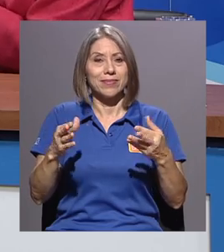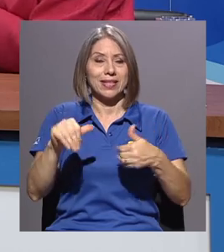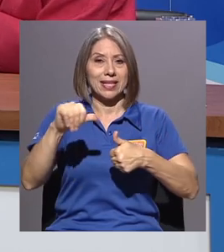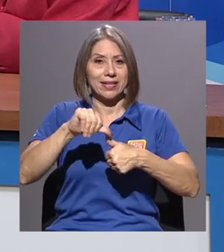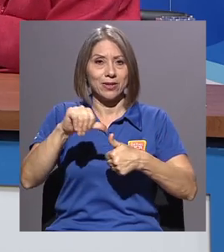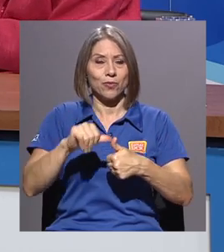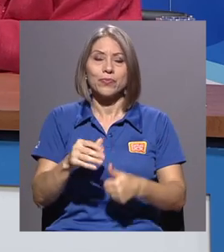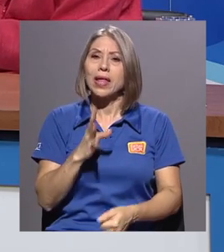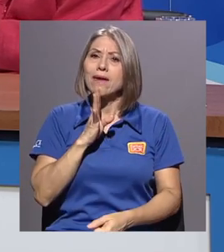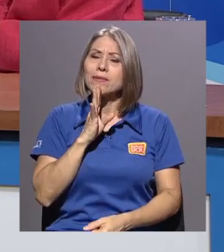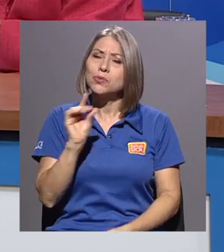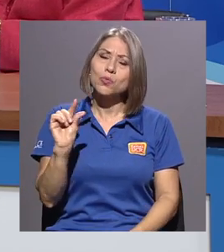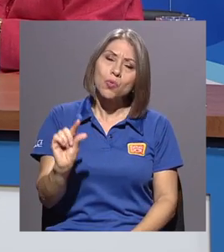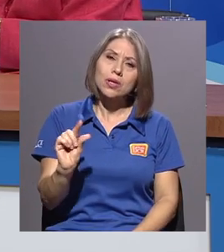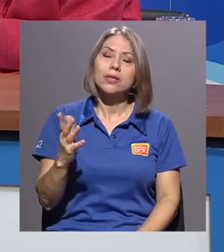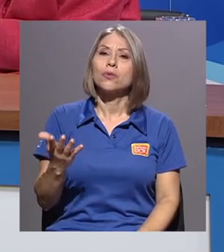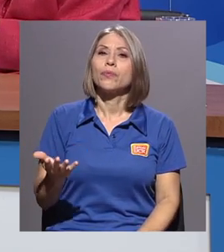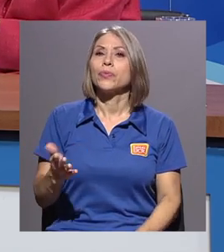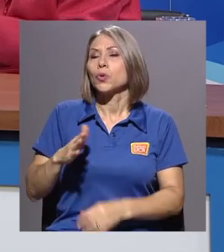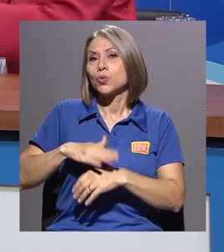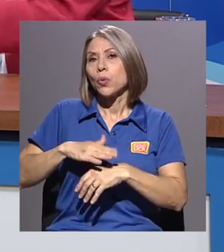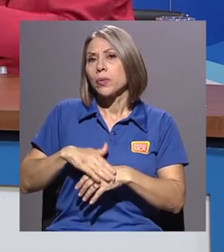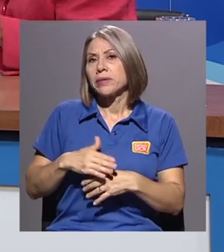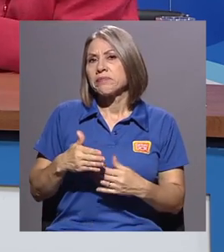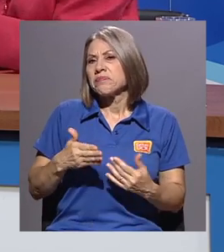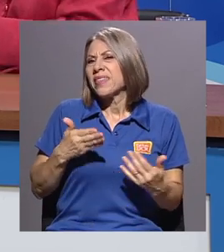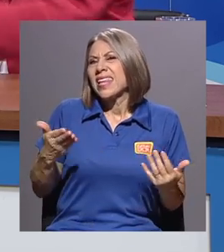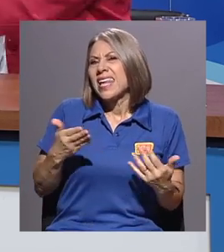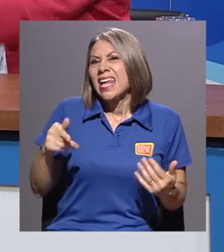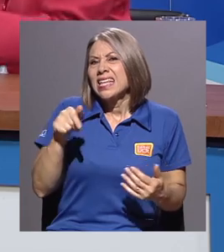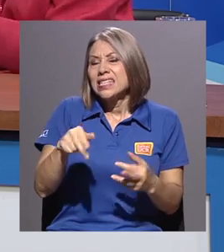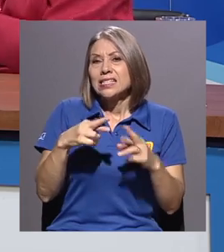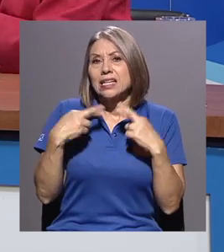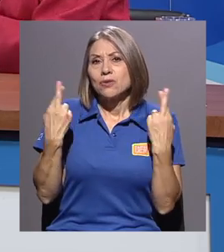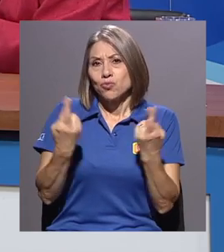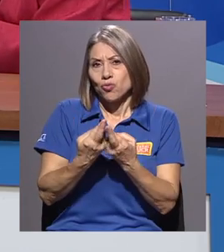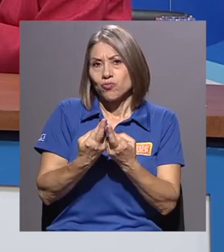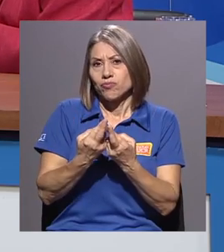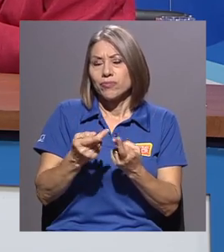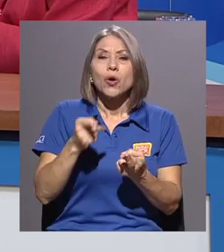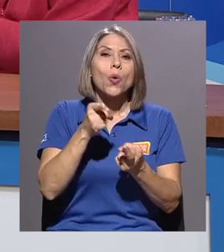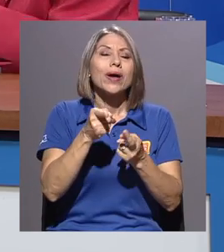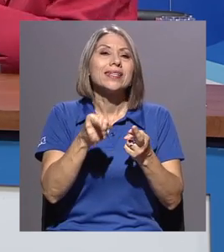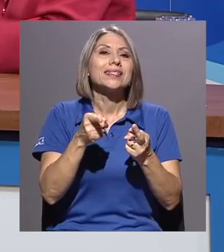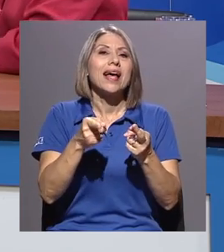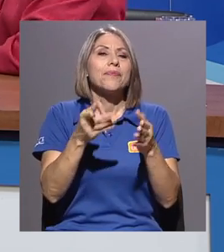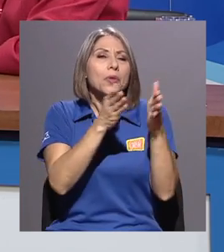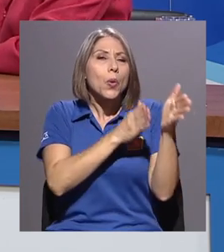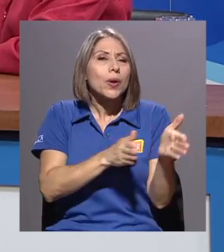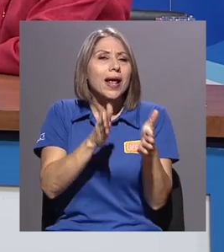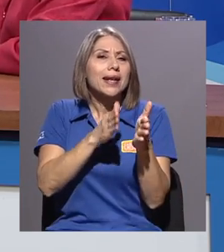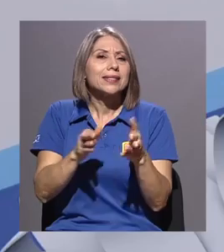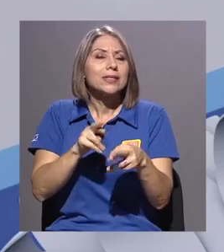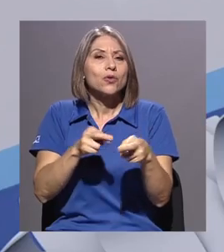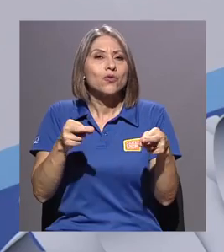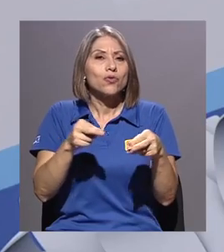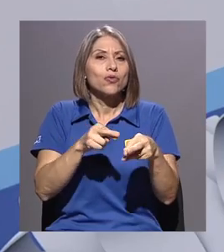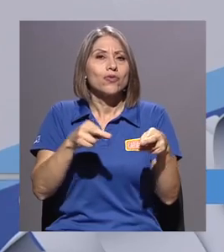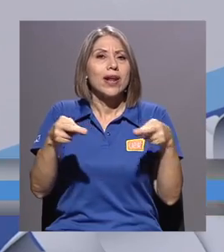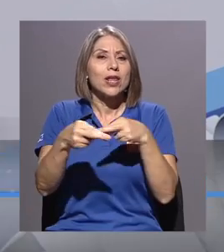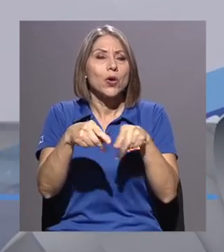Hablemos un poquito, Marisol, sobre qué es esta reunión o esta organización regional de universidades públicas.